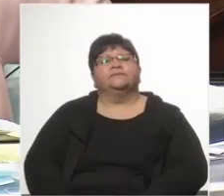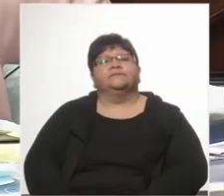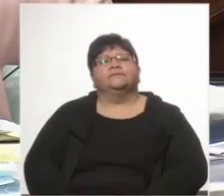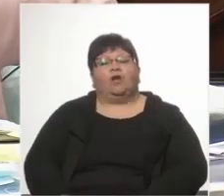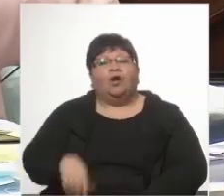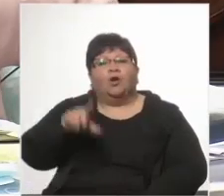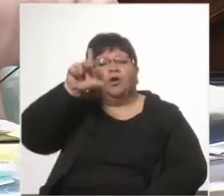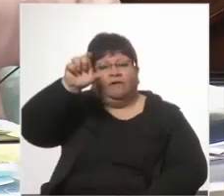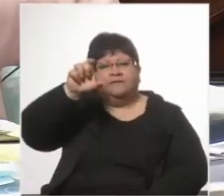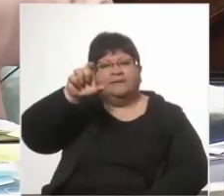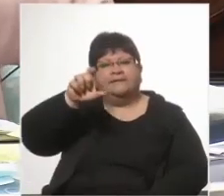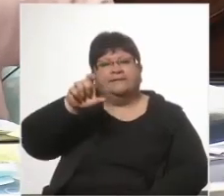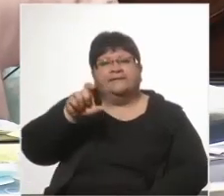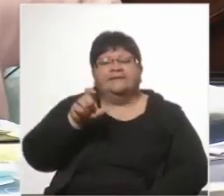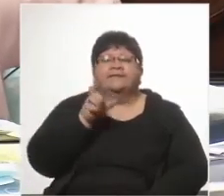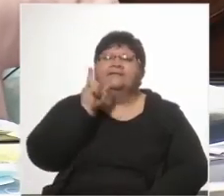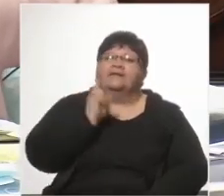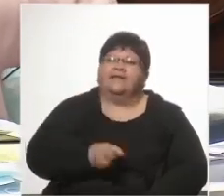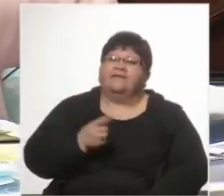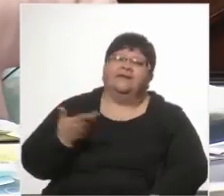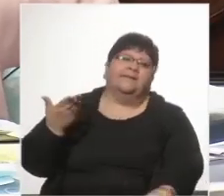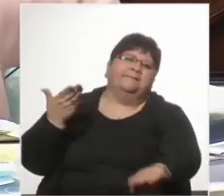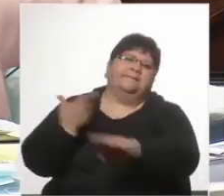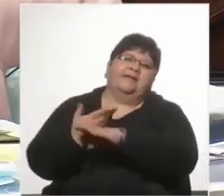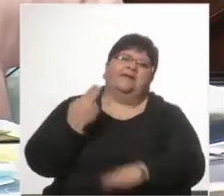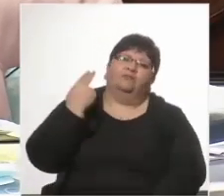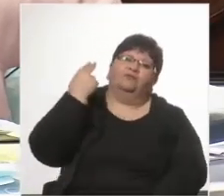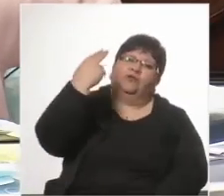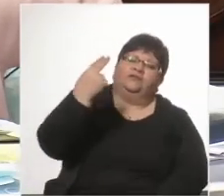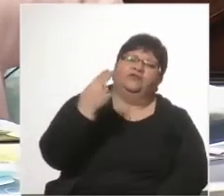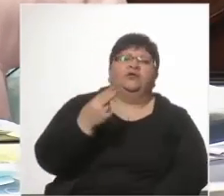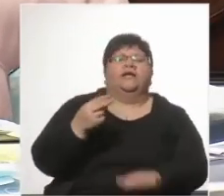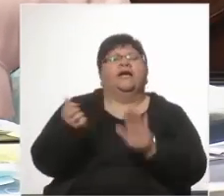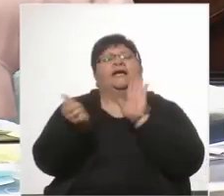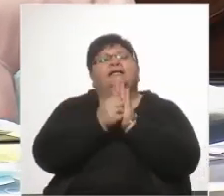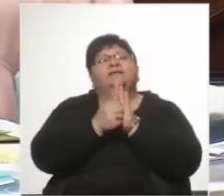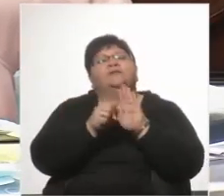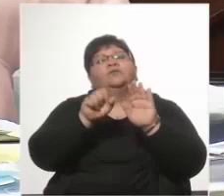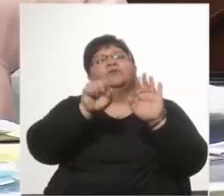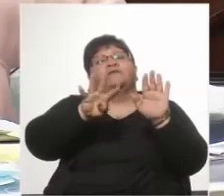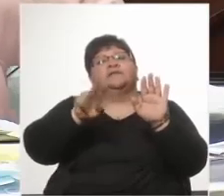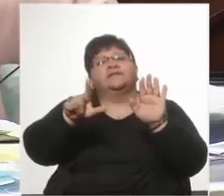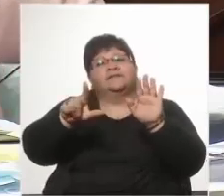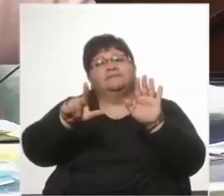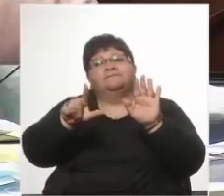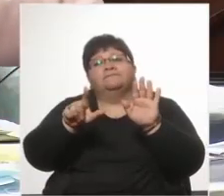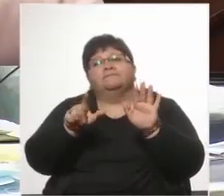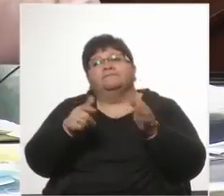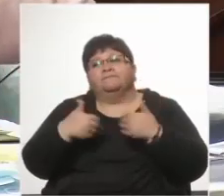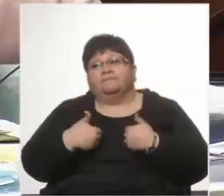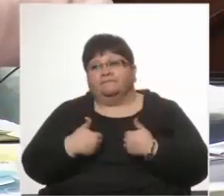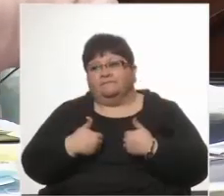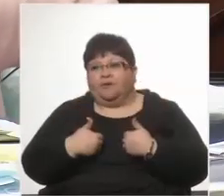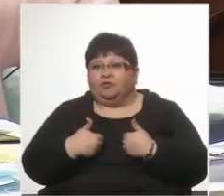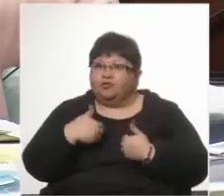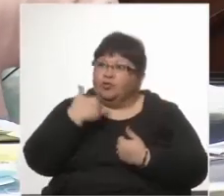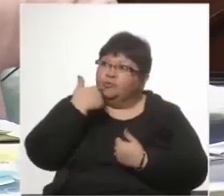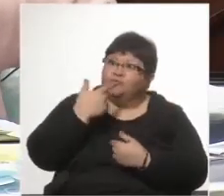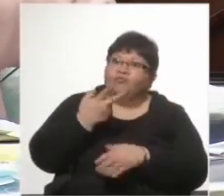Obviamente que tendría que haber pedido la autorización del artículo 97, cosa que yo sugerí.